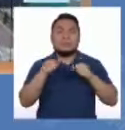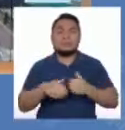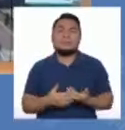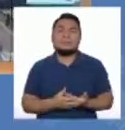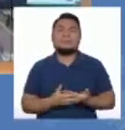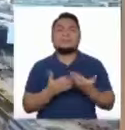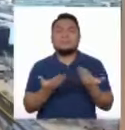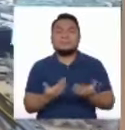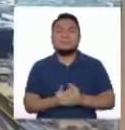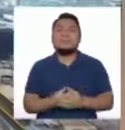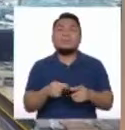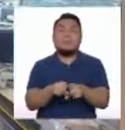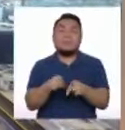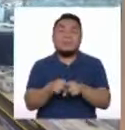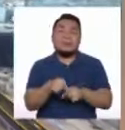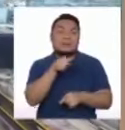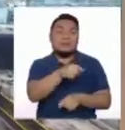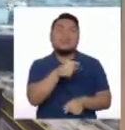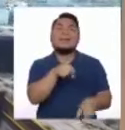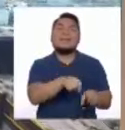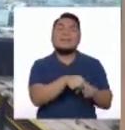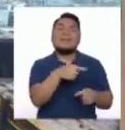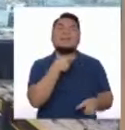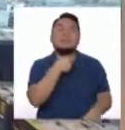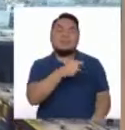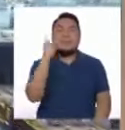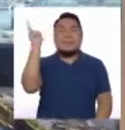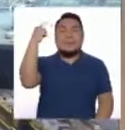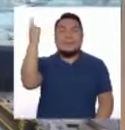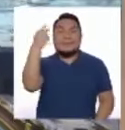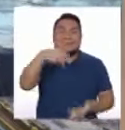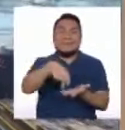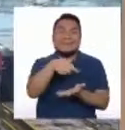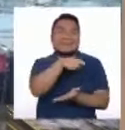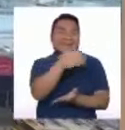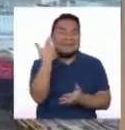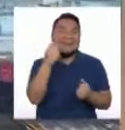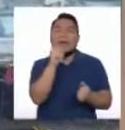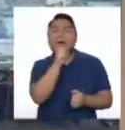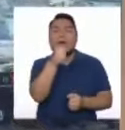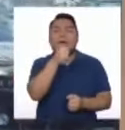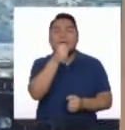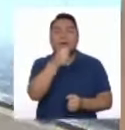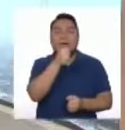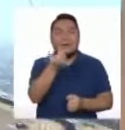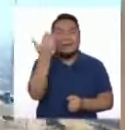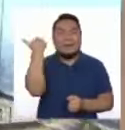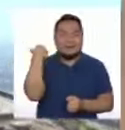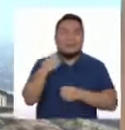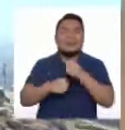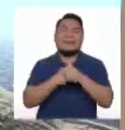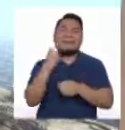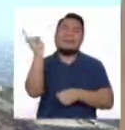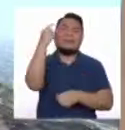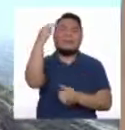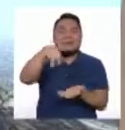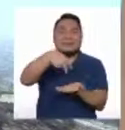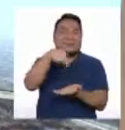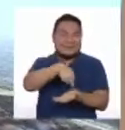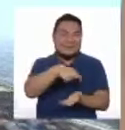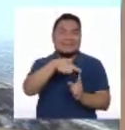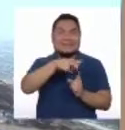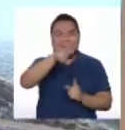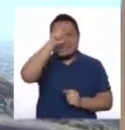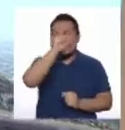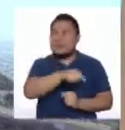legado es también la marinera, porque fue co-conductor de los últimos certamen de marinera año a año. Aquí en T.E. Perú